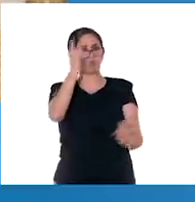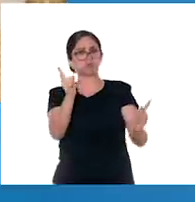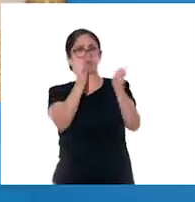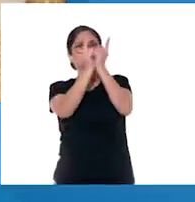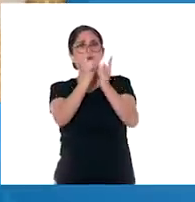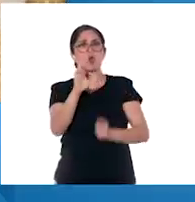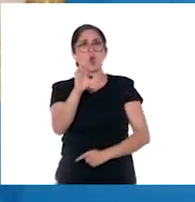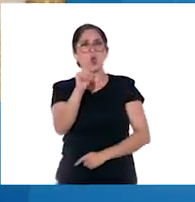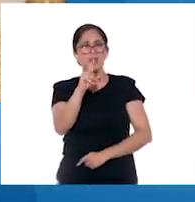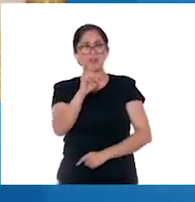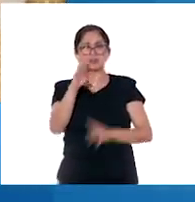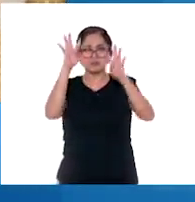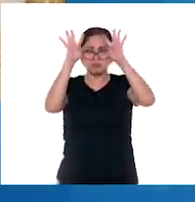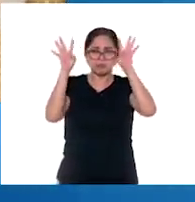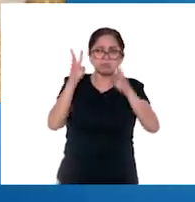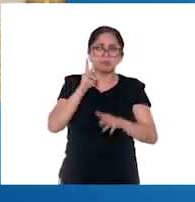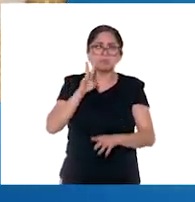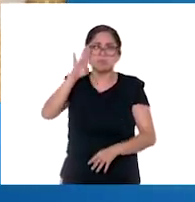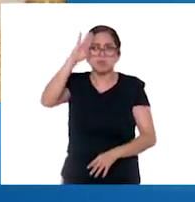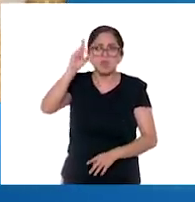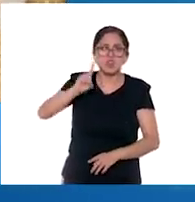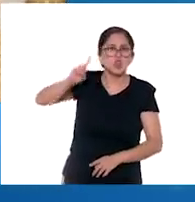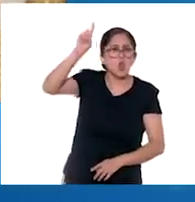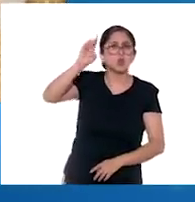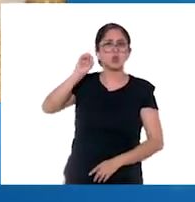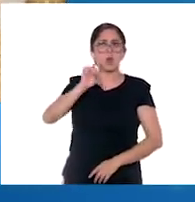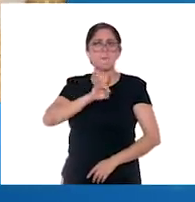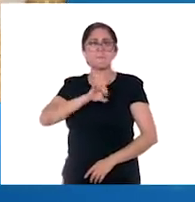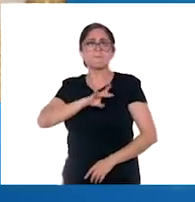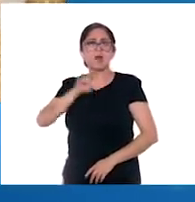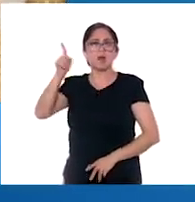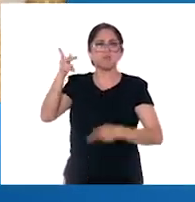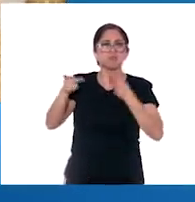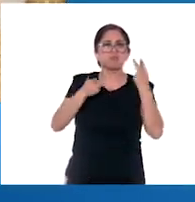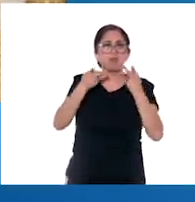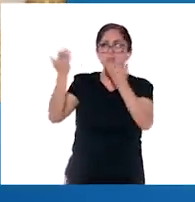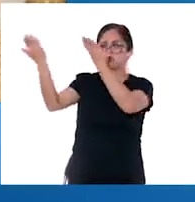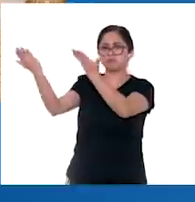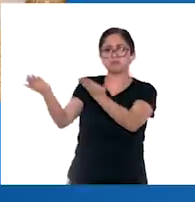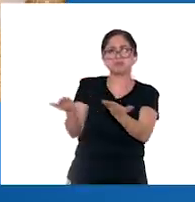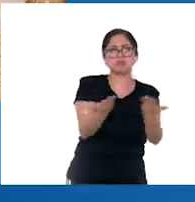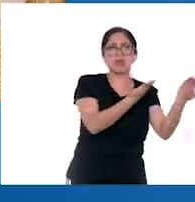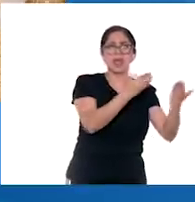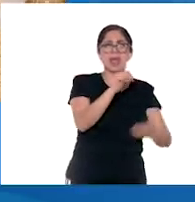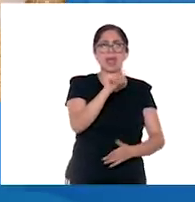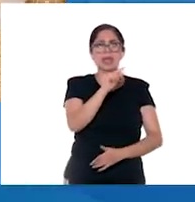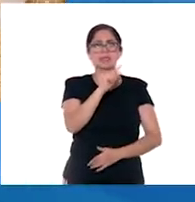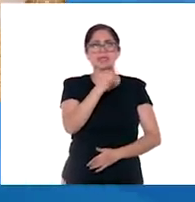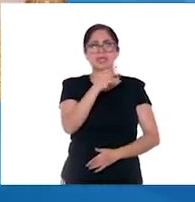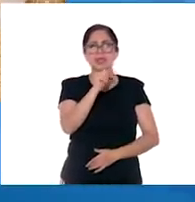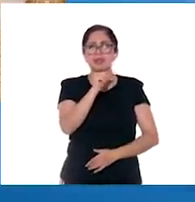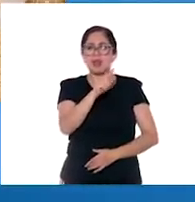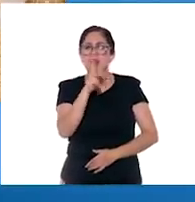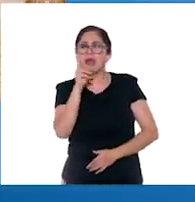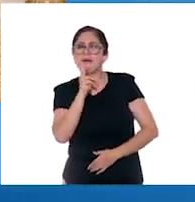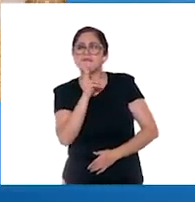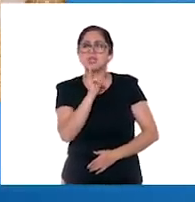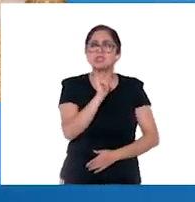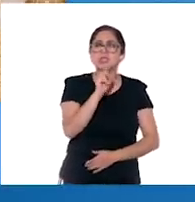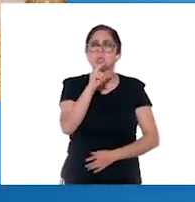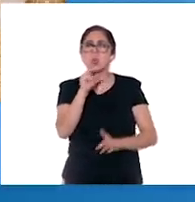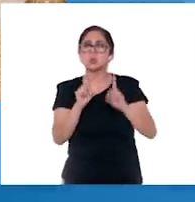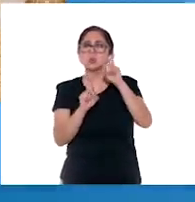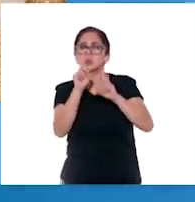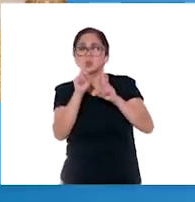pero al no tener certeza sobre si era un dios o si debía temerle por sus presagios, lo recibió en el palacio de Axayácatl para despejar sus dudas. Los